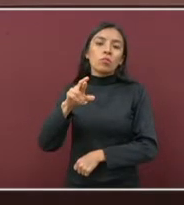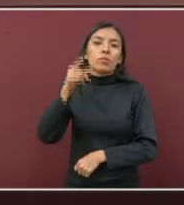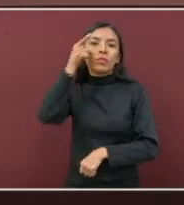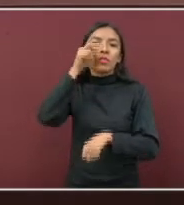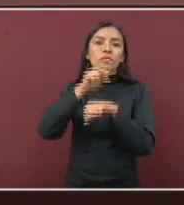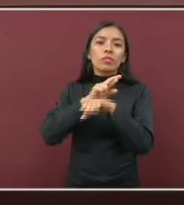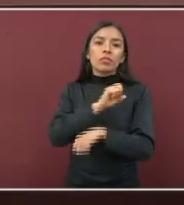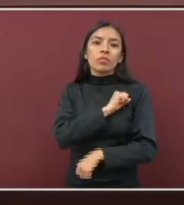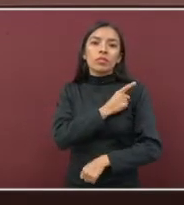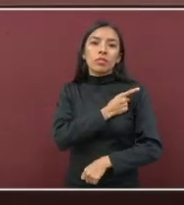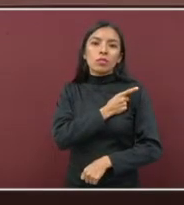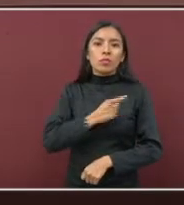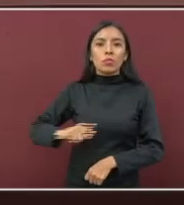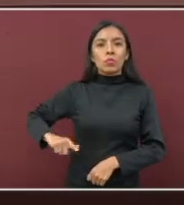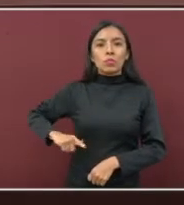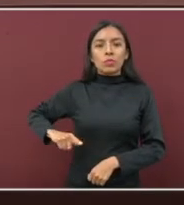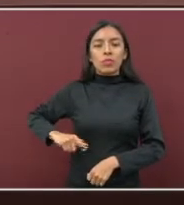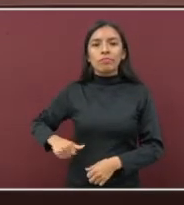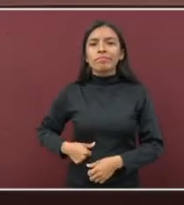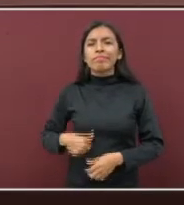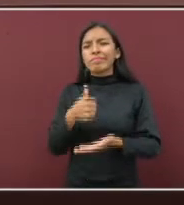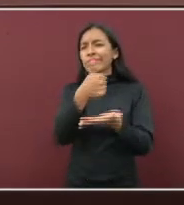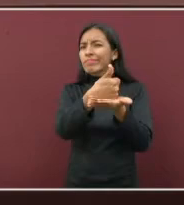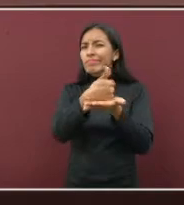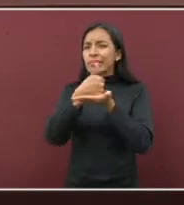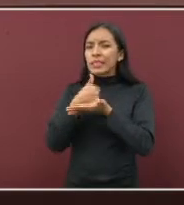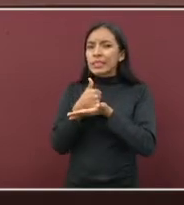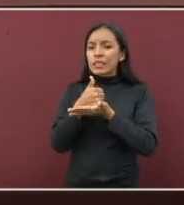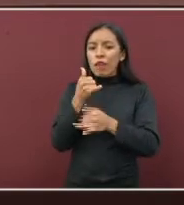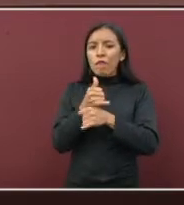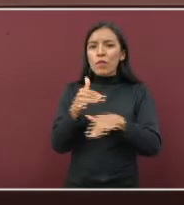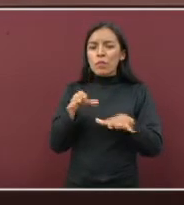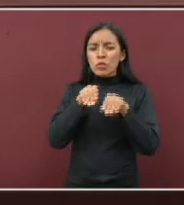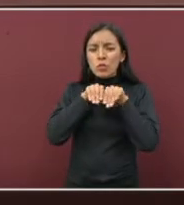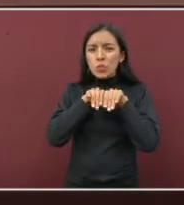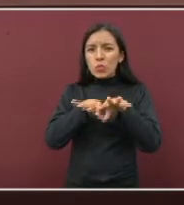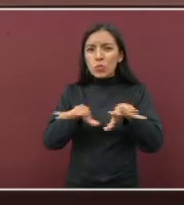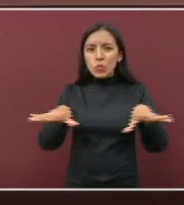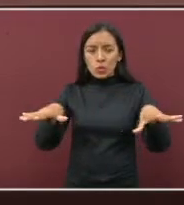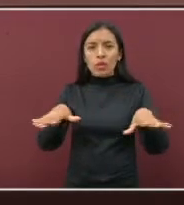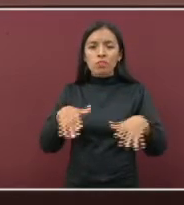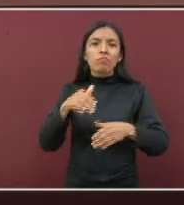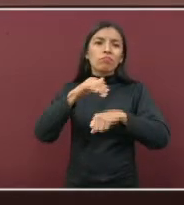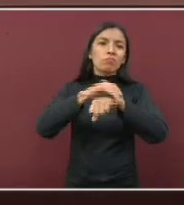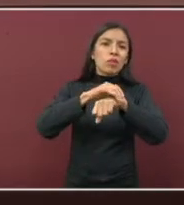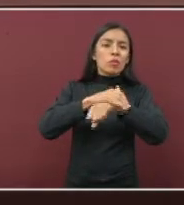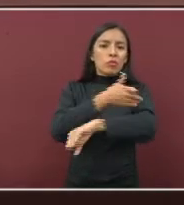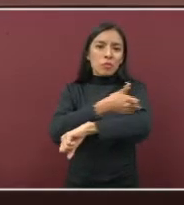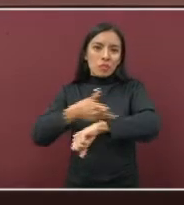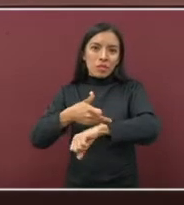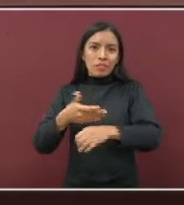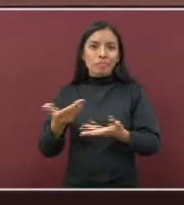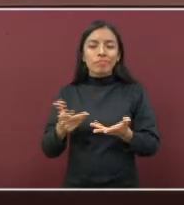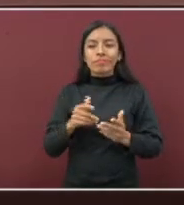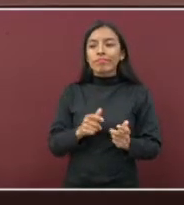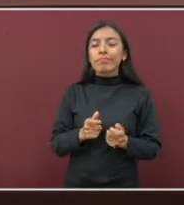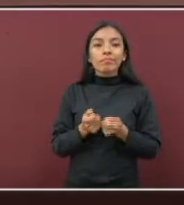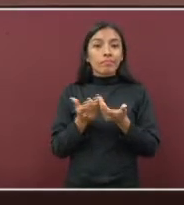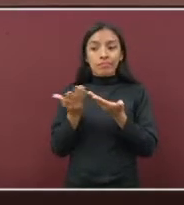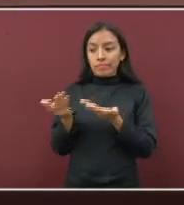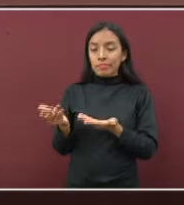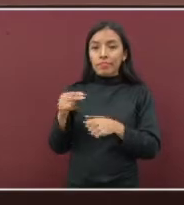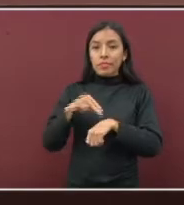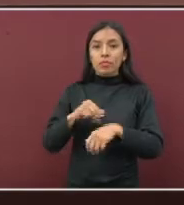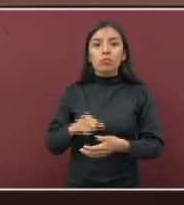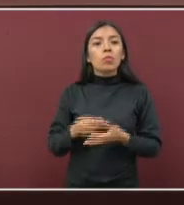Pública. Ayúdenos a compartir esta información con la familia y con los amigos. Adelante, señor doctor. Muchas